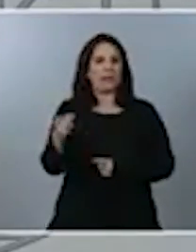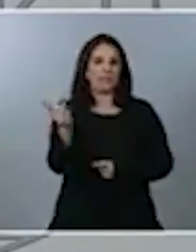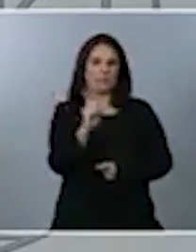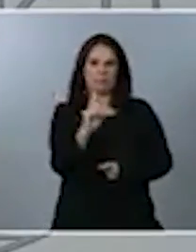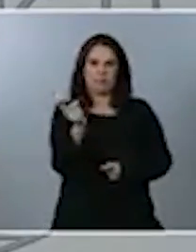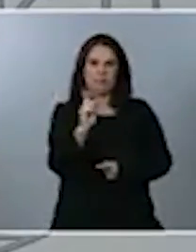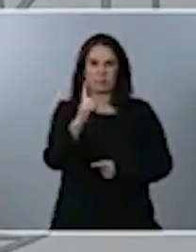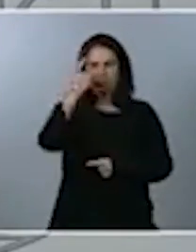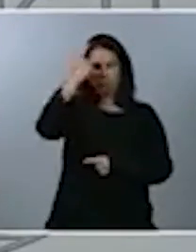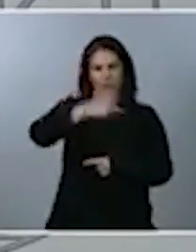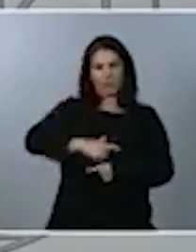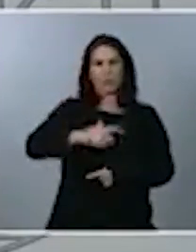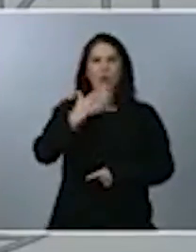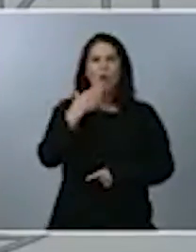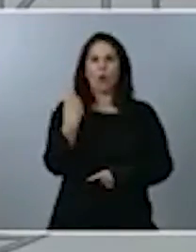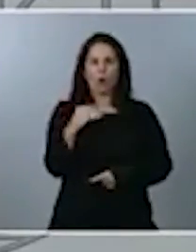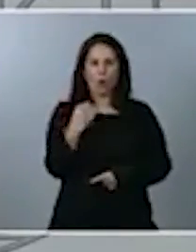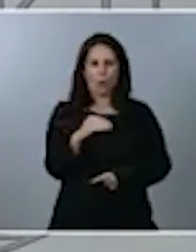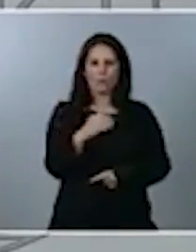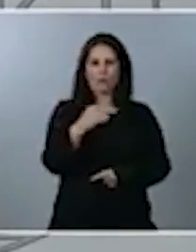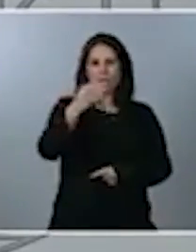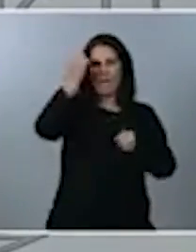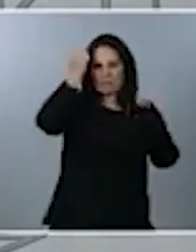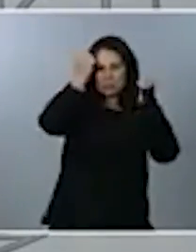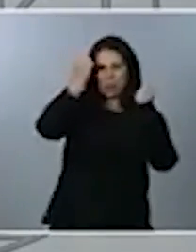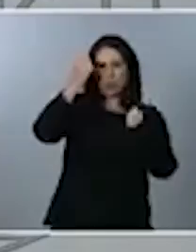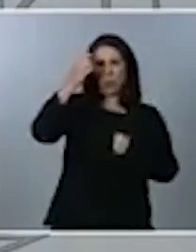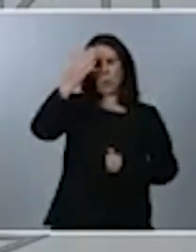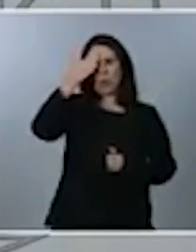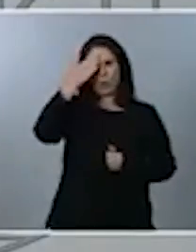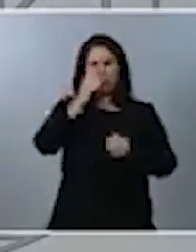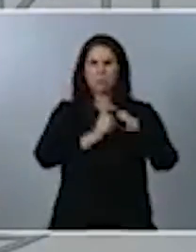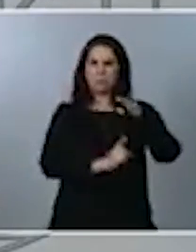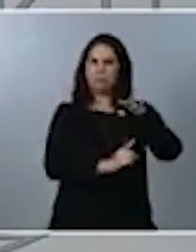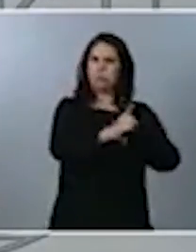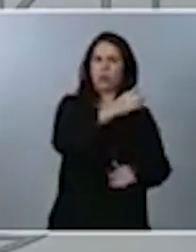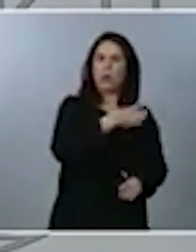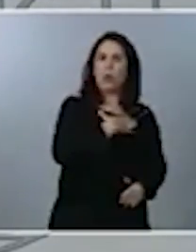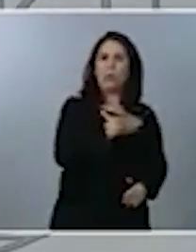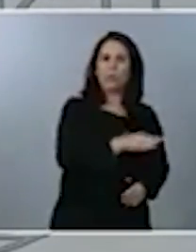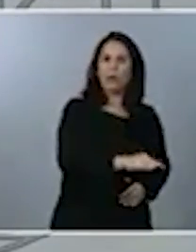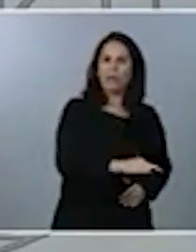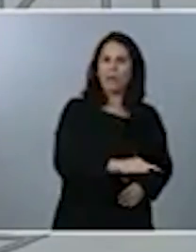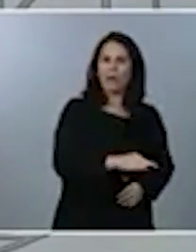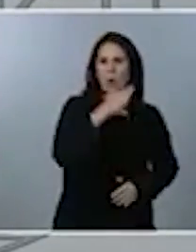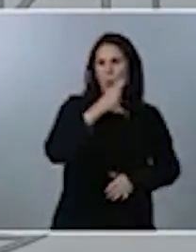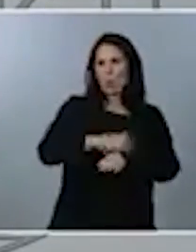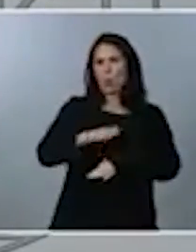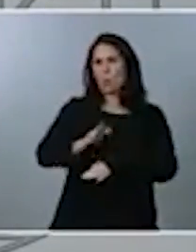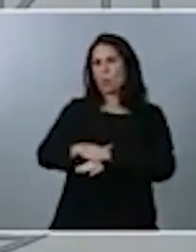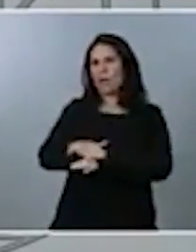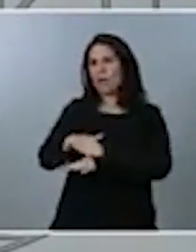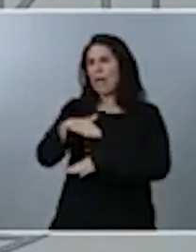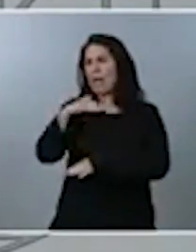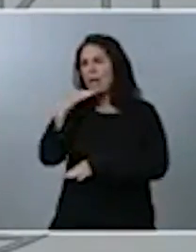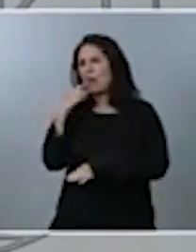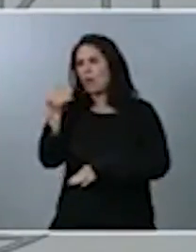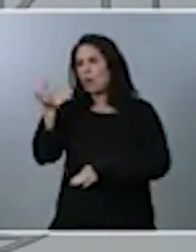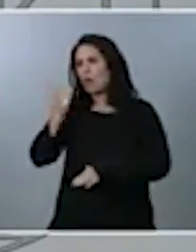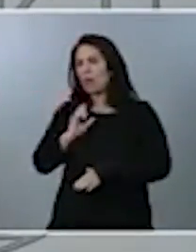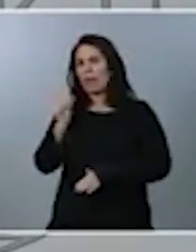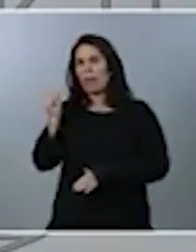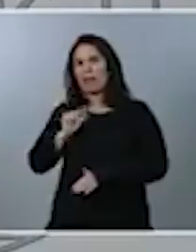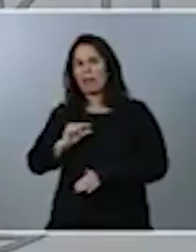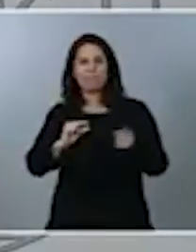conocimiento, en materia de estudio, no queremos que el elemento de renta sea ningún obstáculo para que estos jóvenes puedan